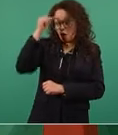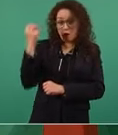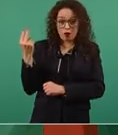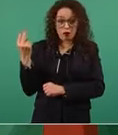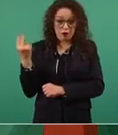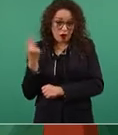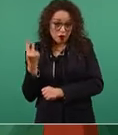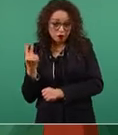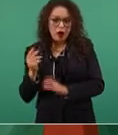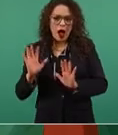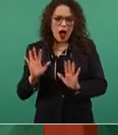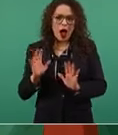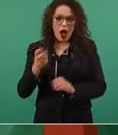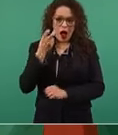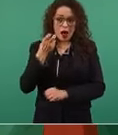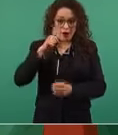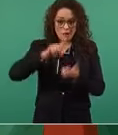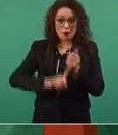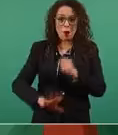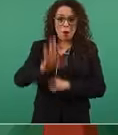cegarnos.